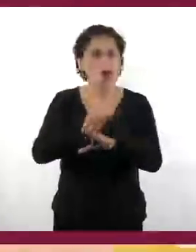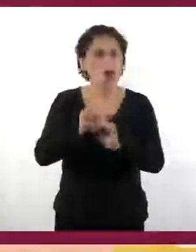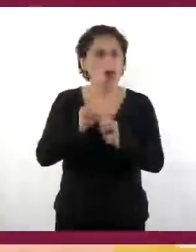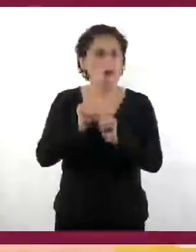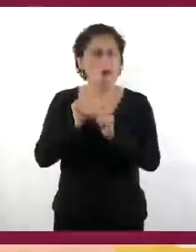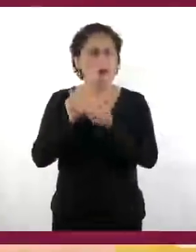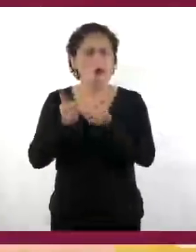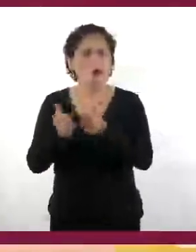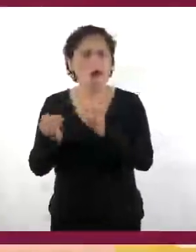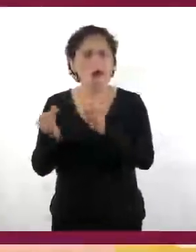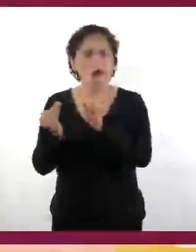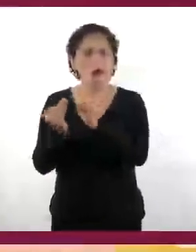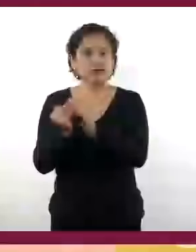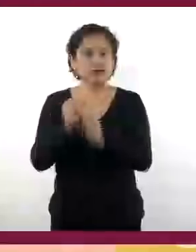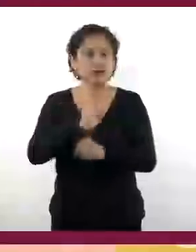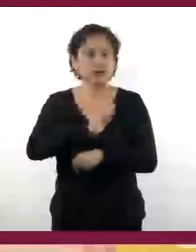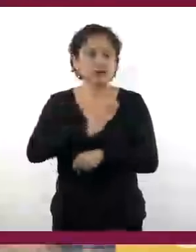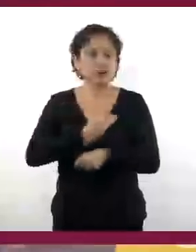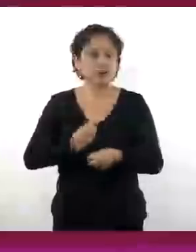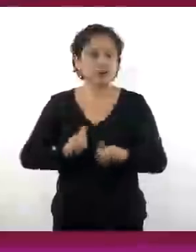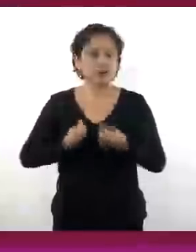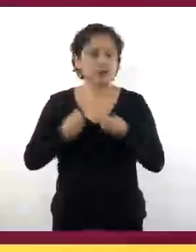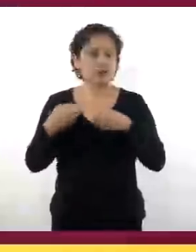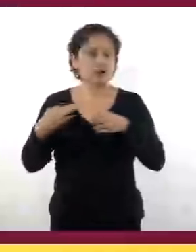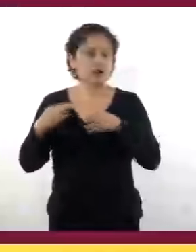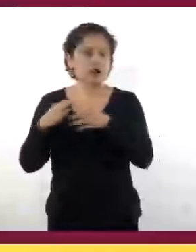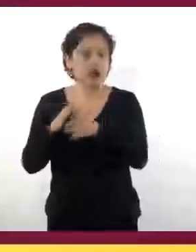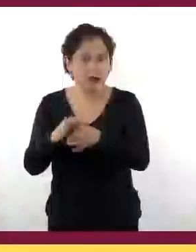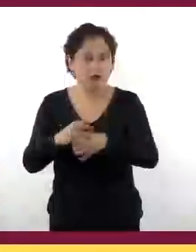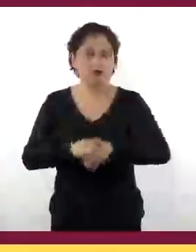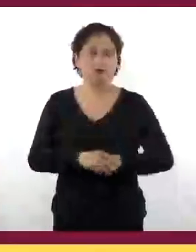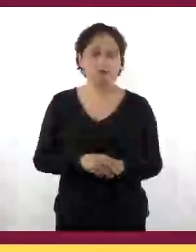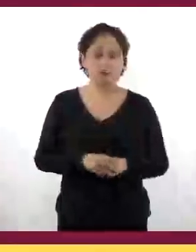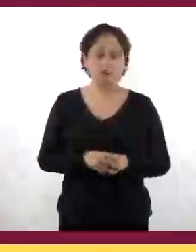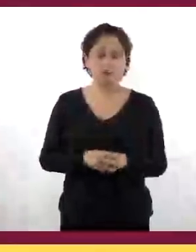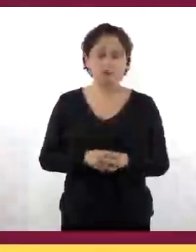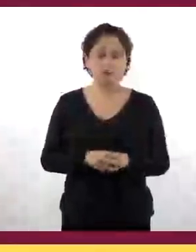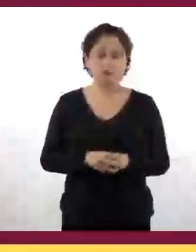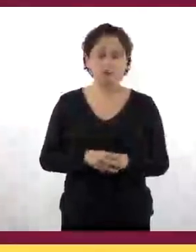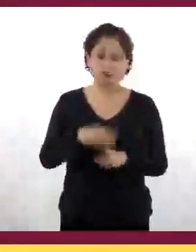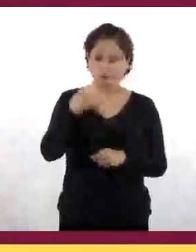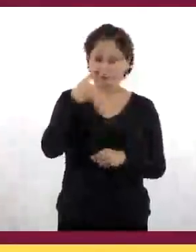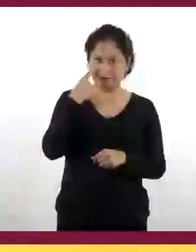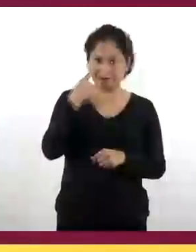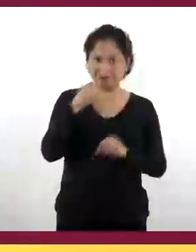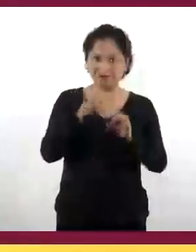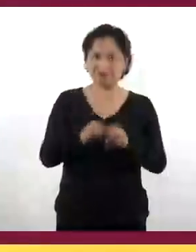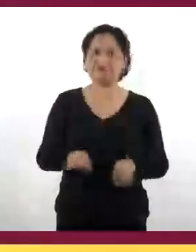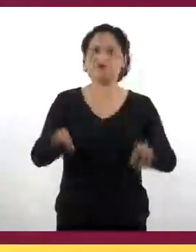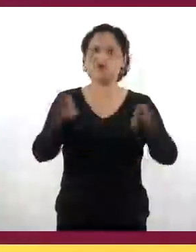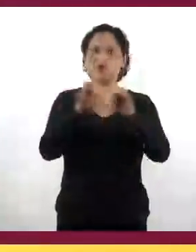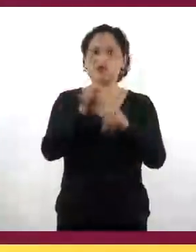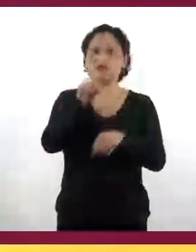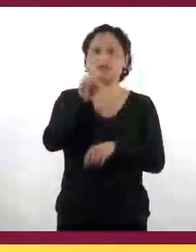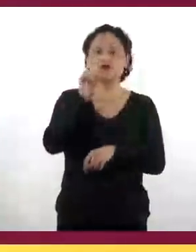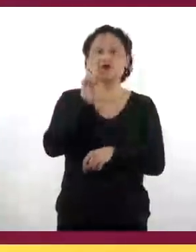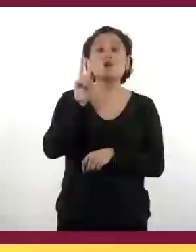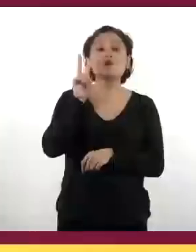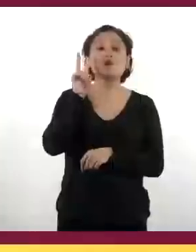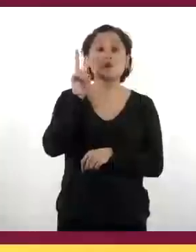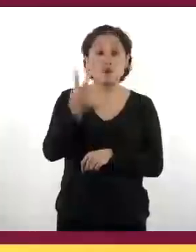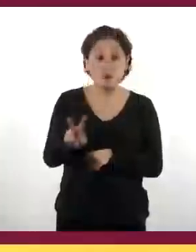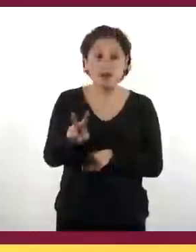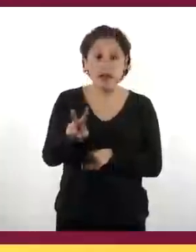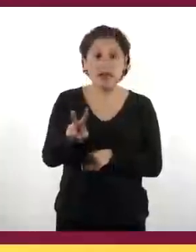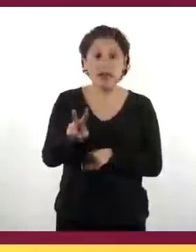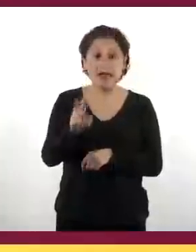de poblamiento español y asimilarse a esa forma de vida. Es importante que identifiquen que, si bien podemos hablar